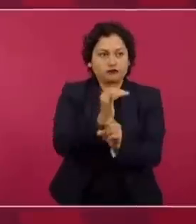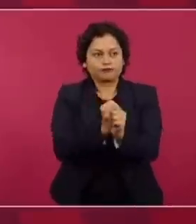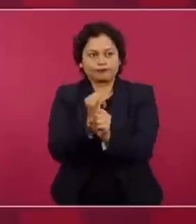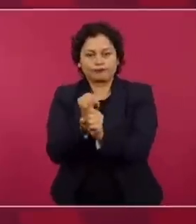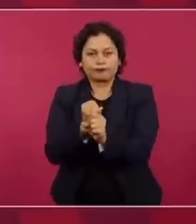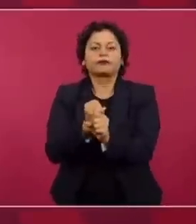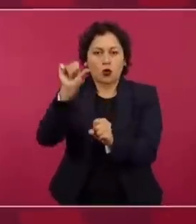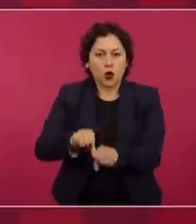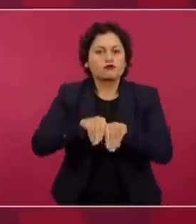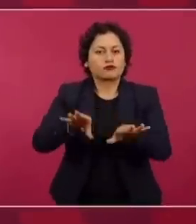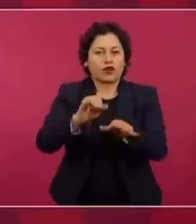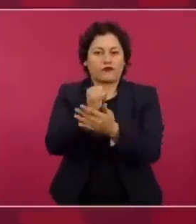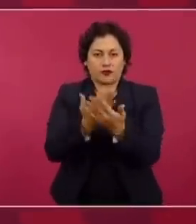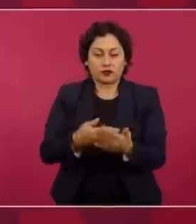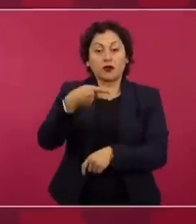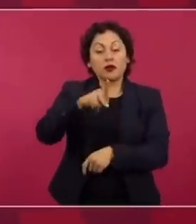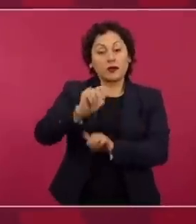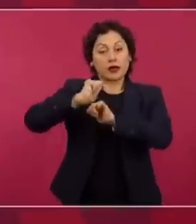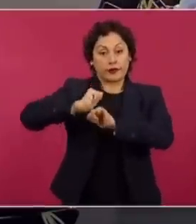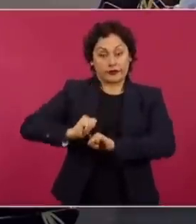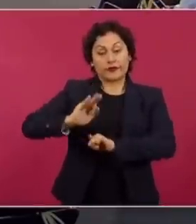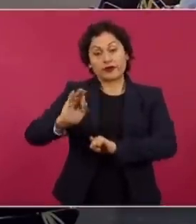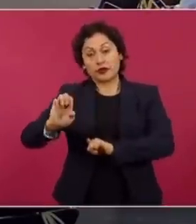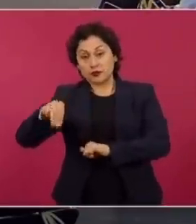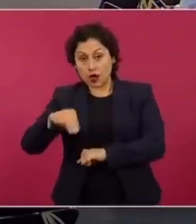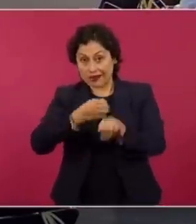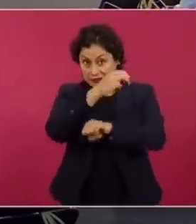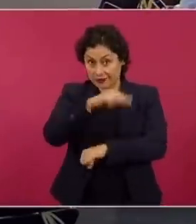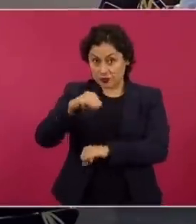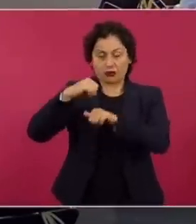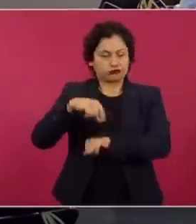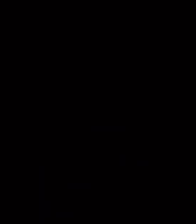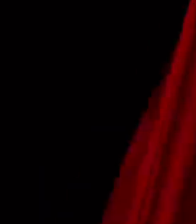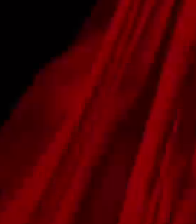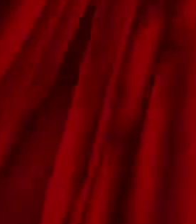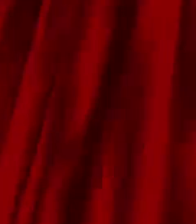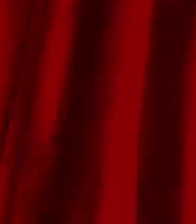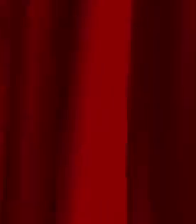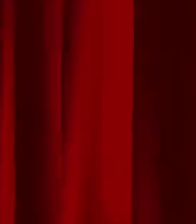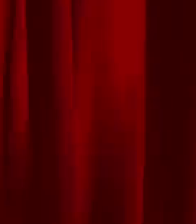la fiscalía de Michoacán no nos ha enviado información. ¡Gracias! Gracias. Gracias.